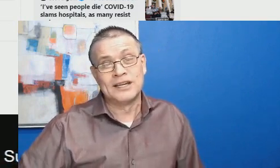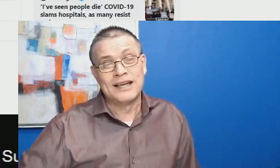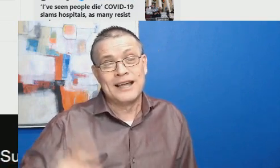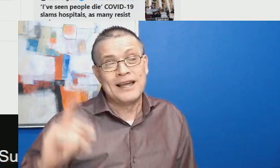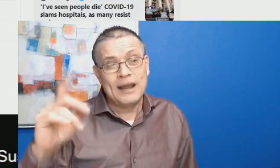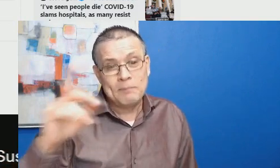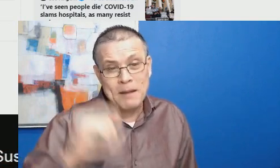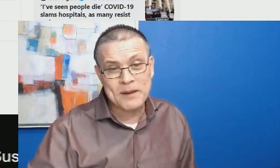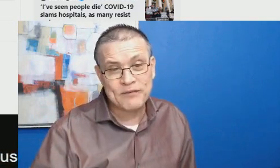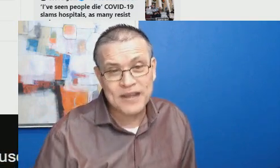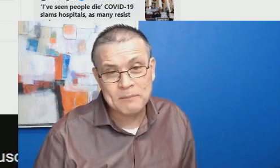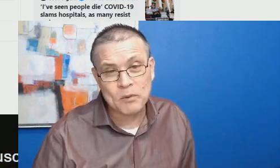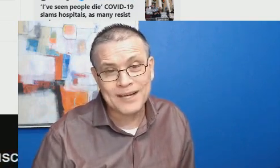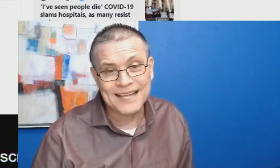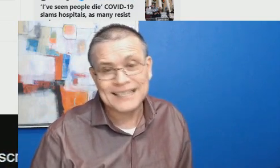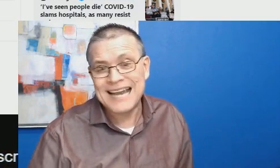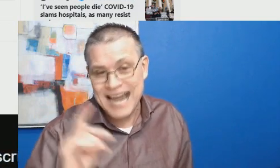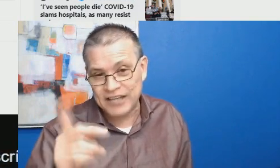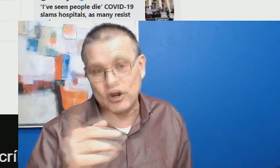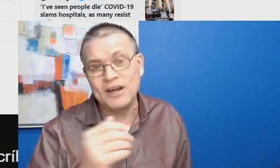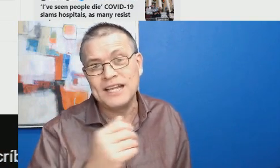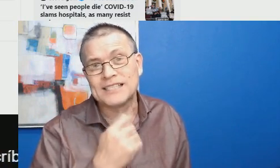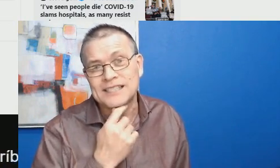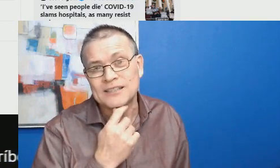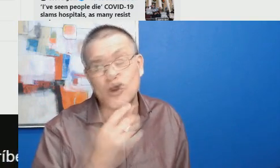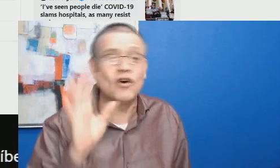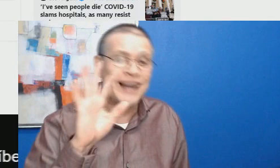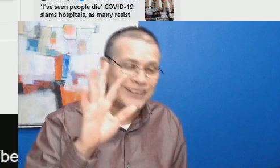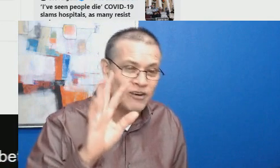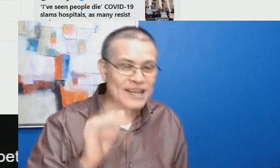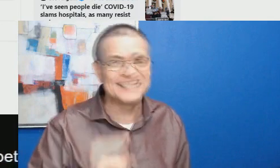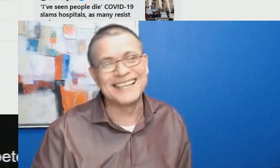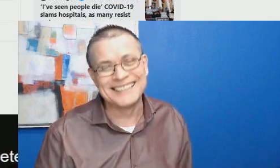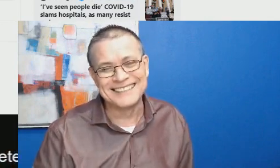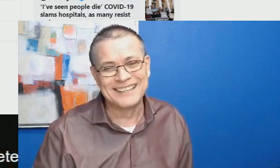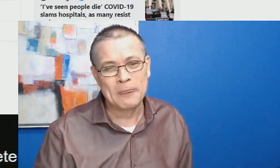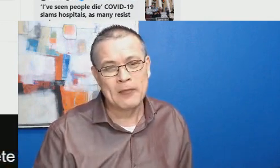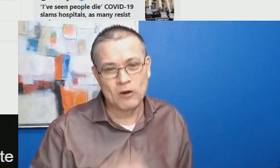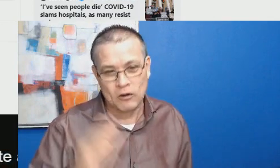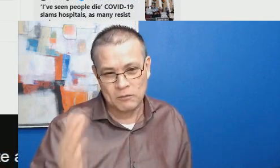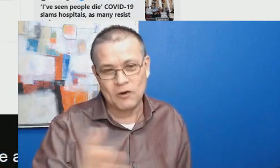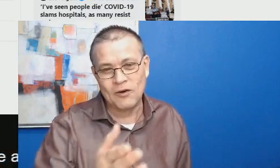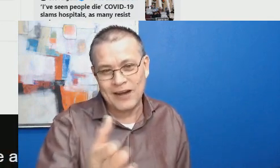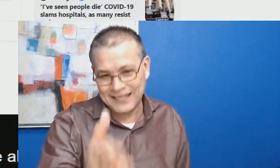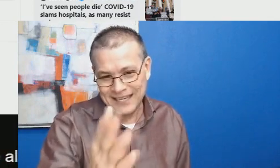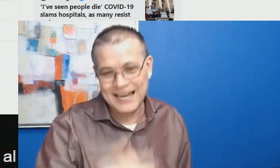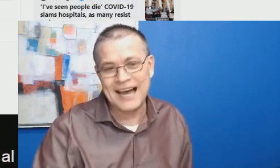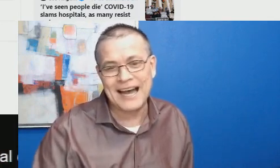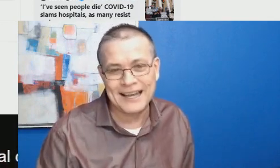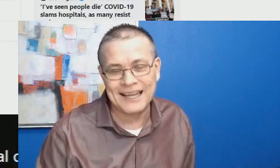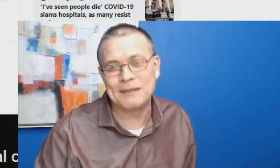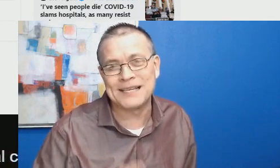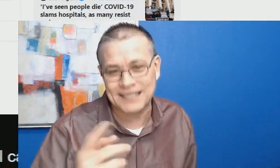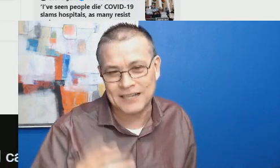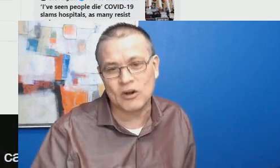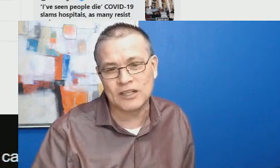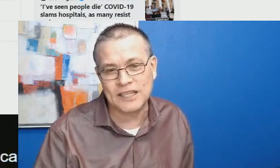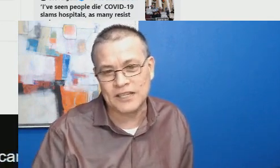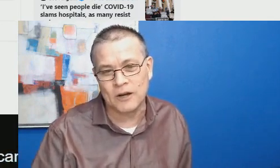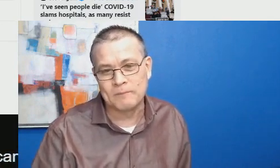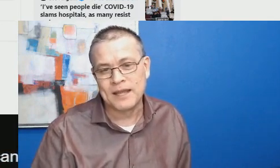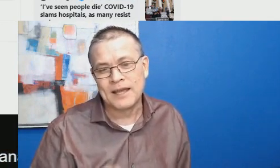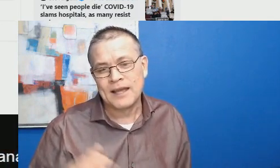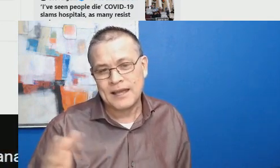El pan prefiere poner ladrones o ladronas, como aquí a Elvester